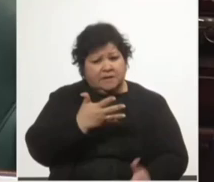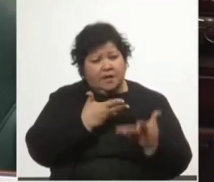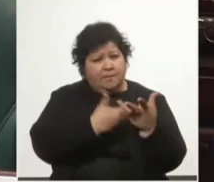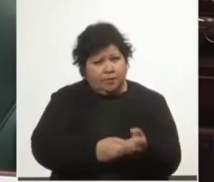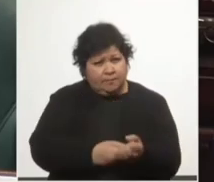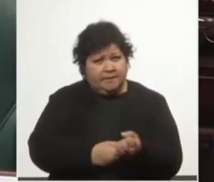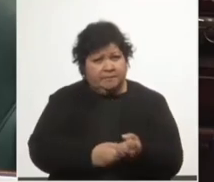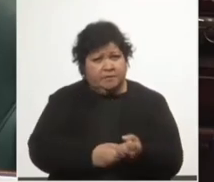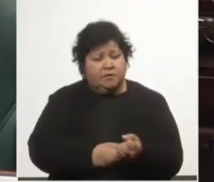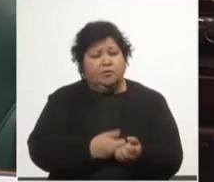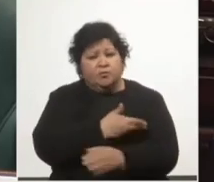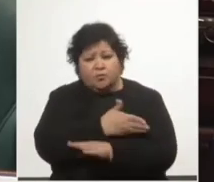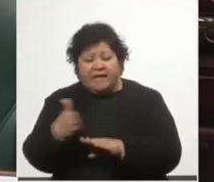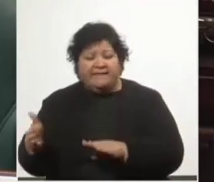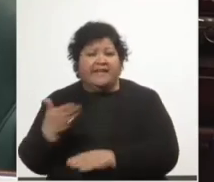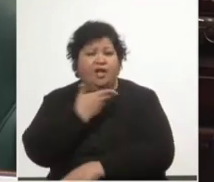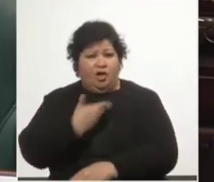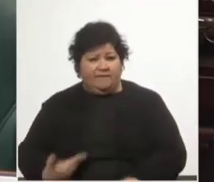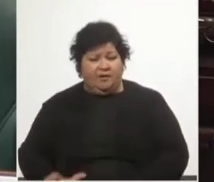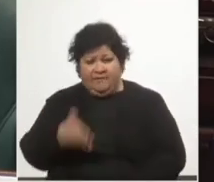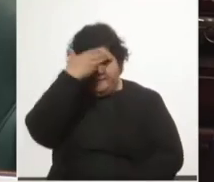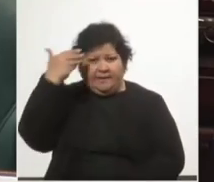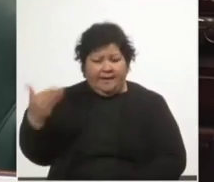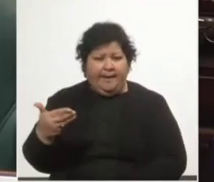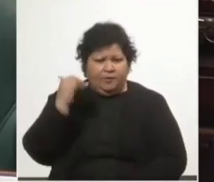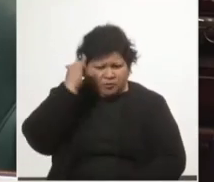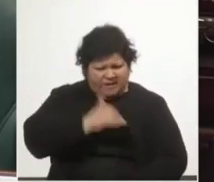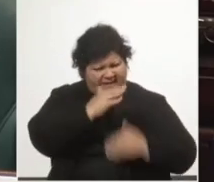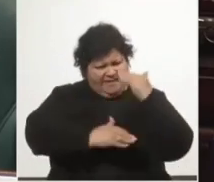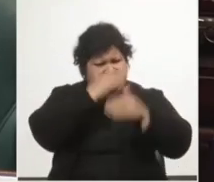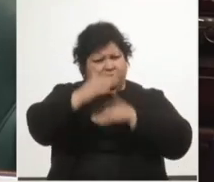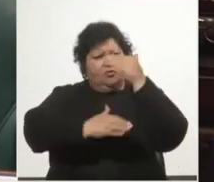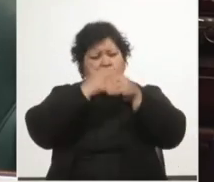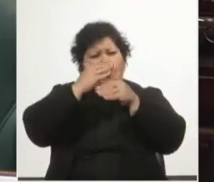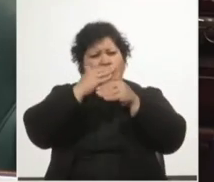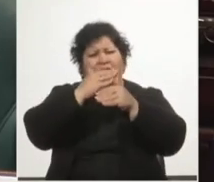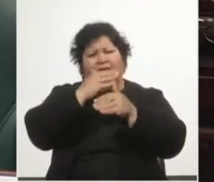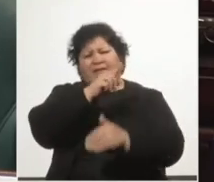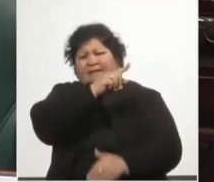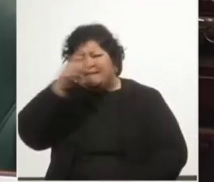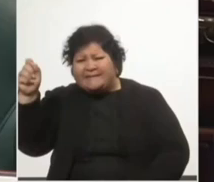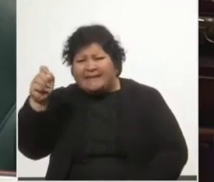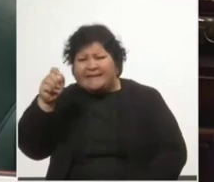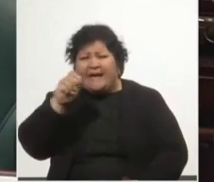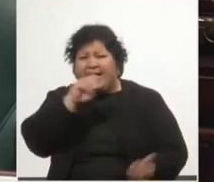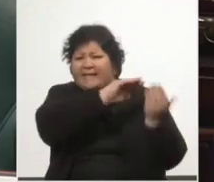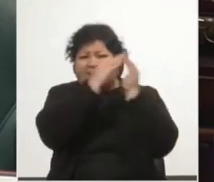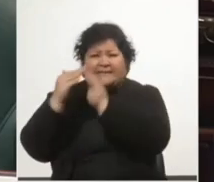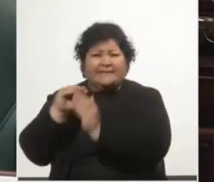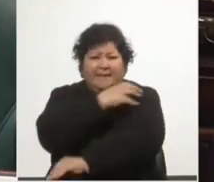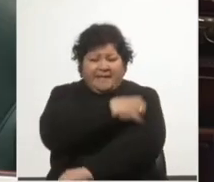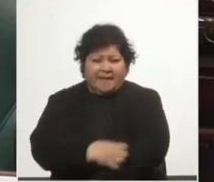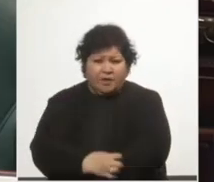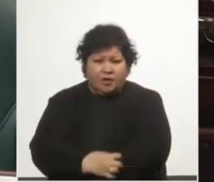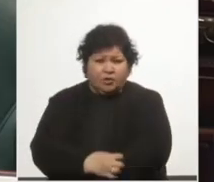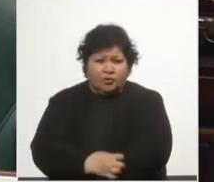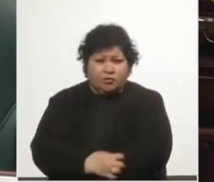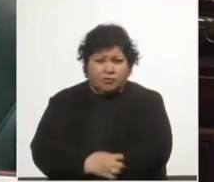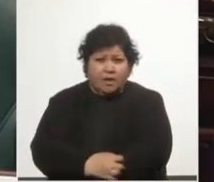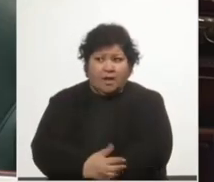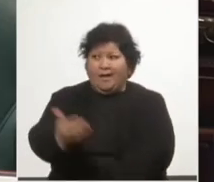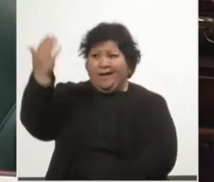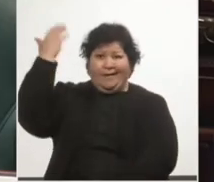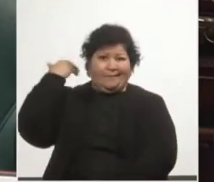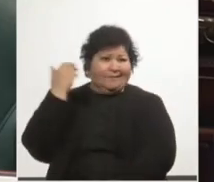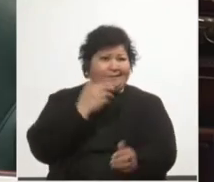Durante los gobiernos frenteamplistas se avanzó en la regularización de 100 asentamientos. Antes se había